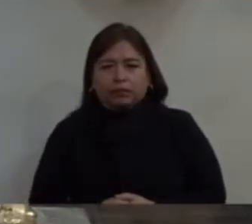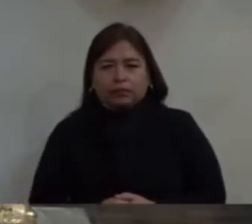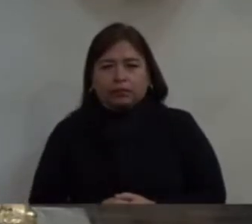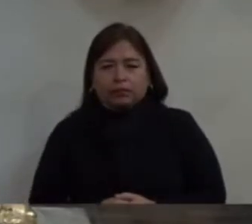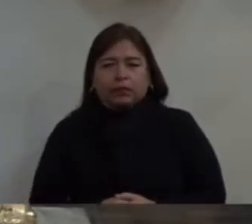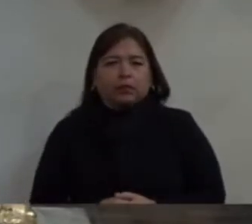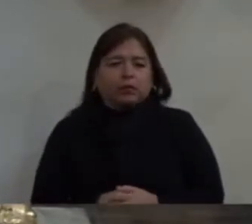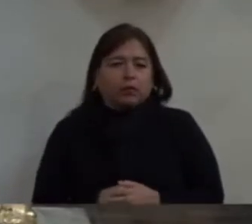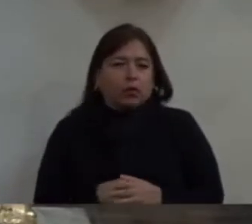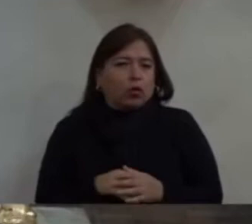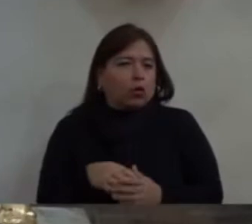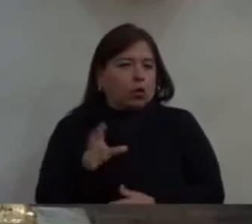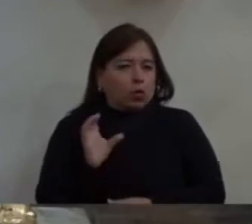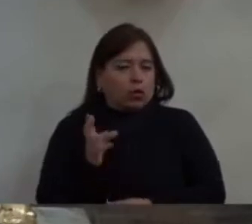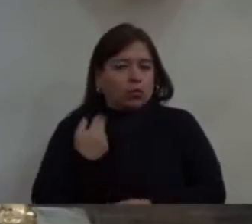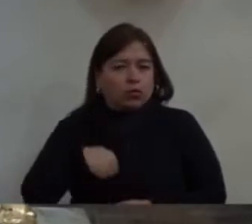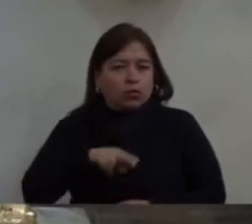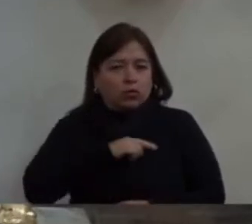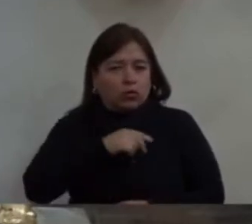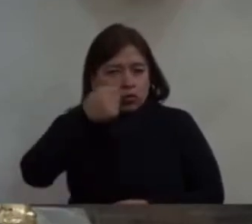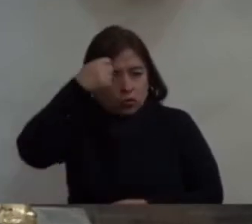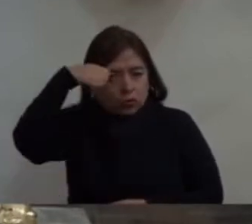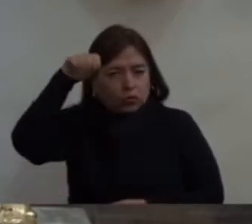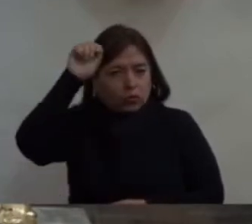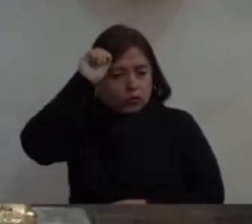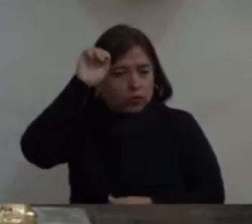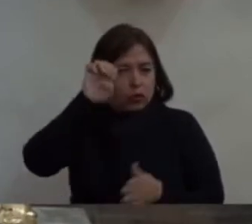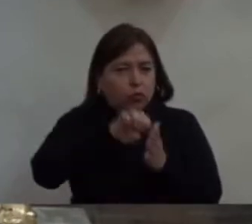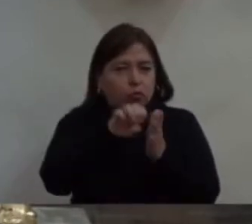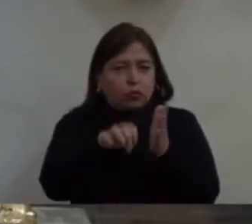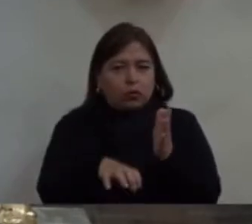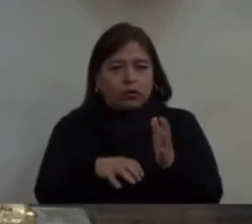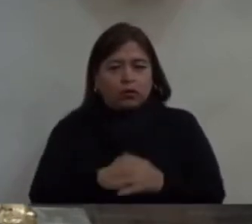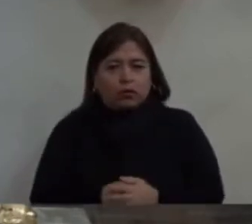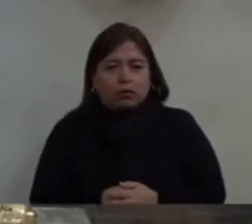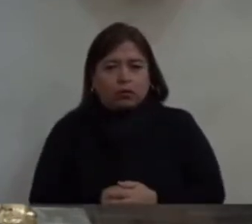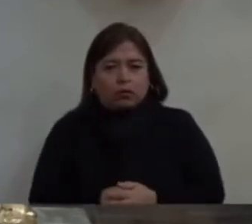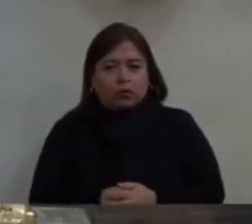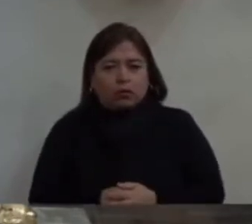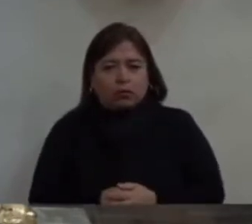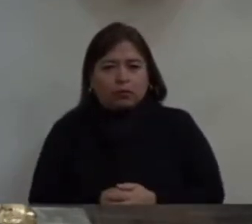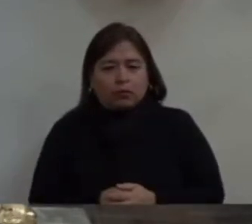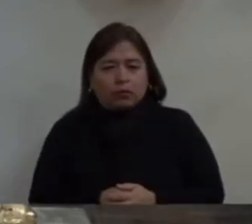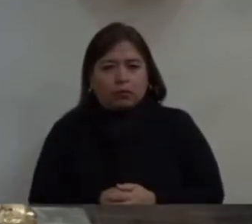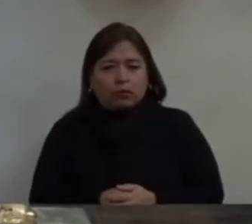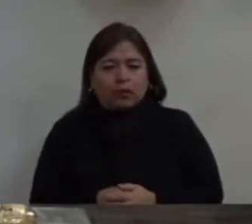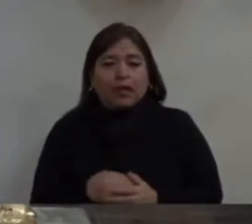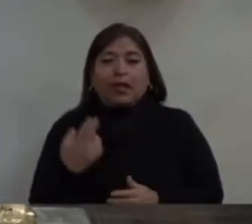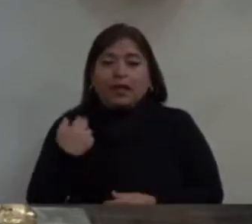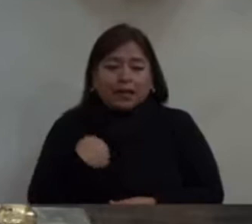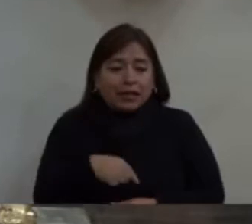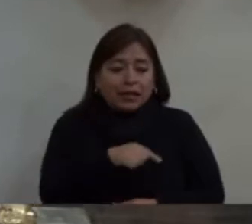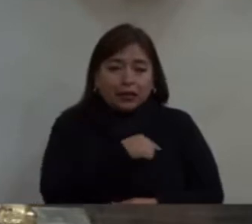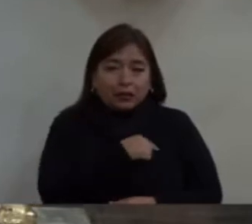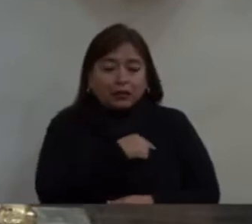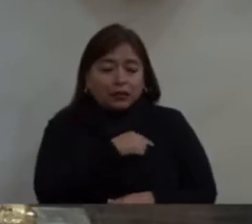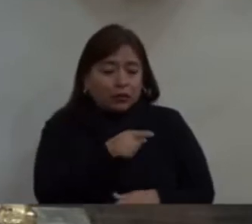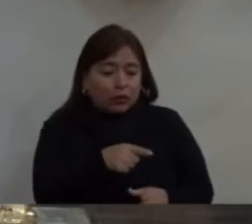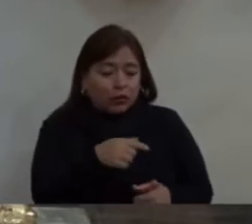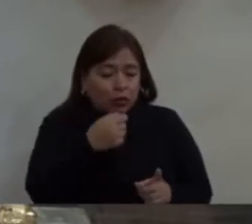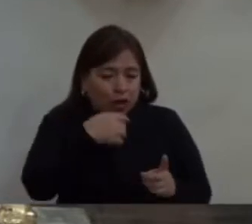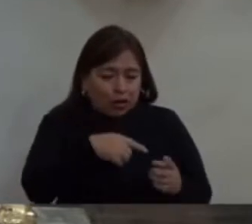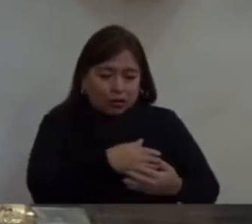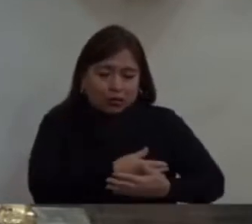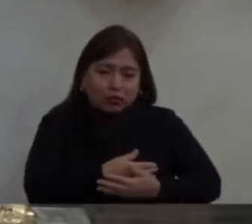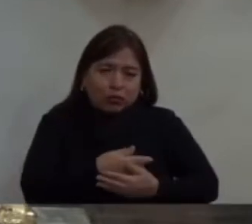nuestro bautismo? La gran noticia de que somos hijos de Dios.